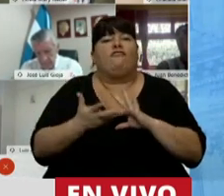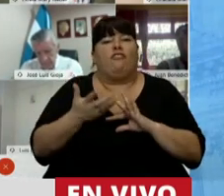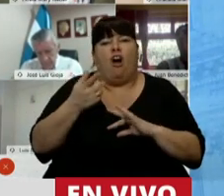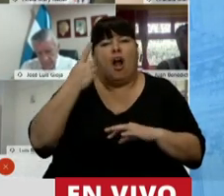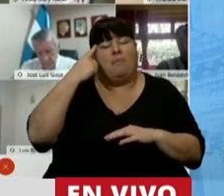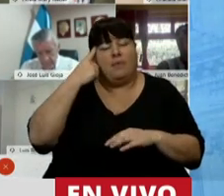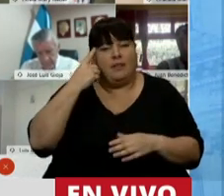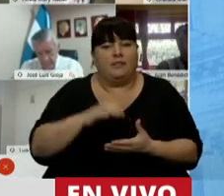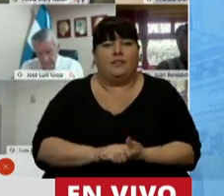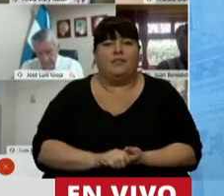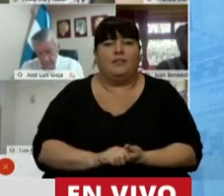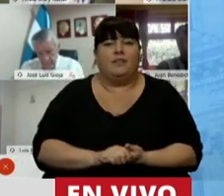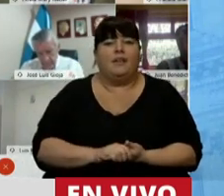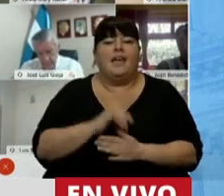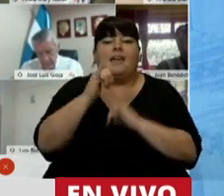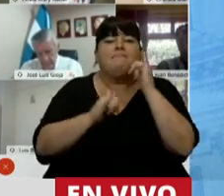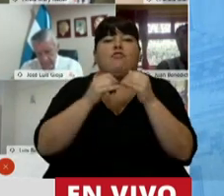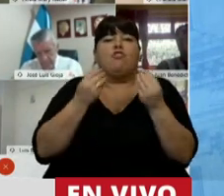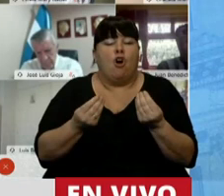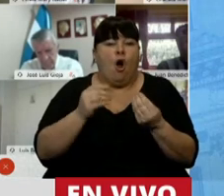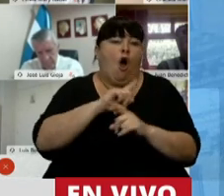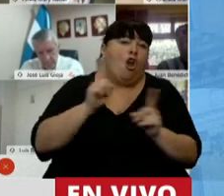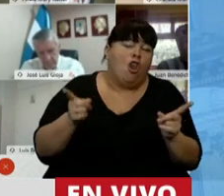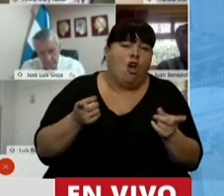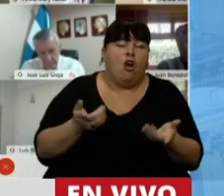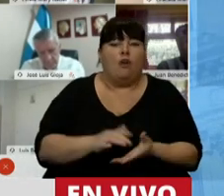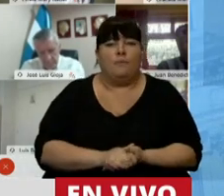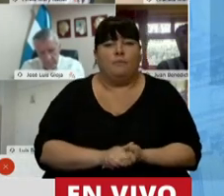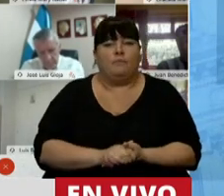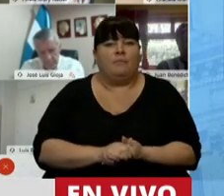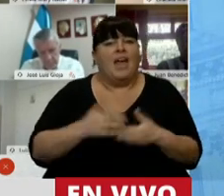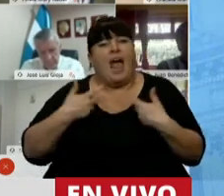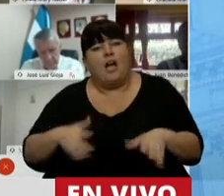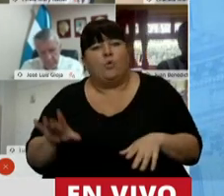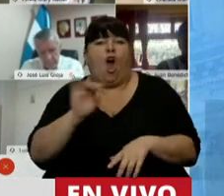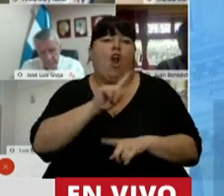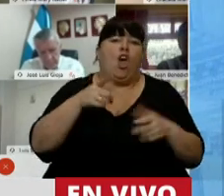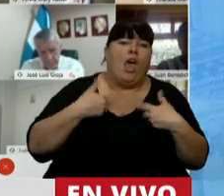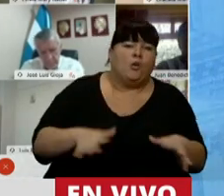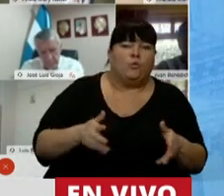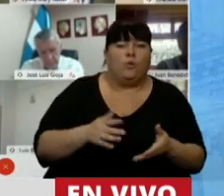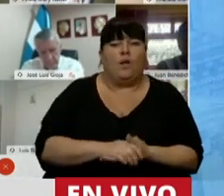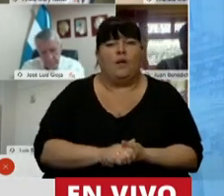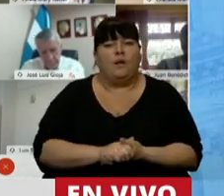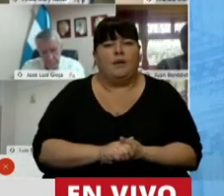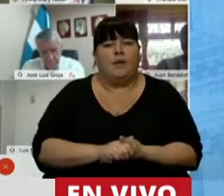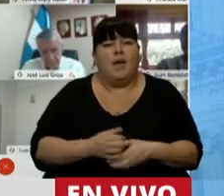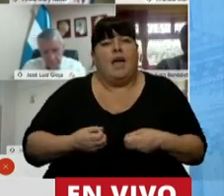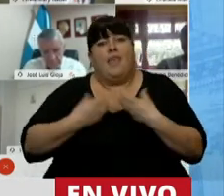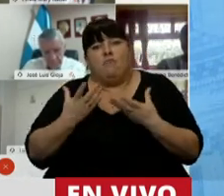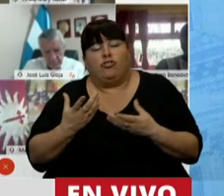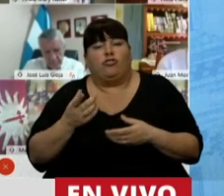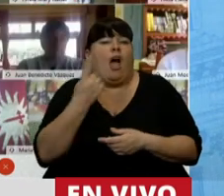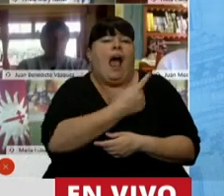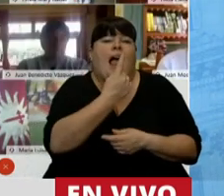por la que se transite, descriptivistas o no descriptivistas, naturalistas o no naturalistas, emotivistas,